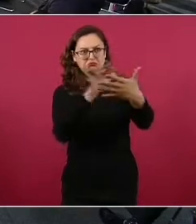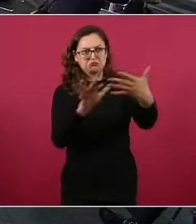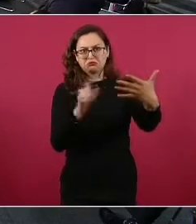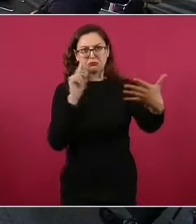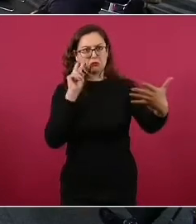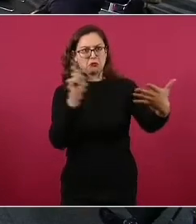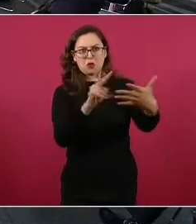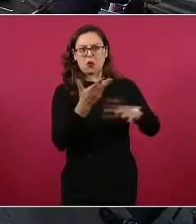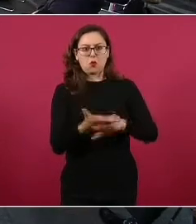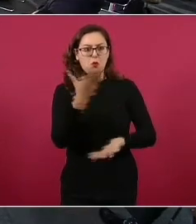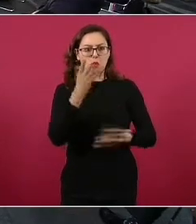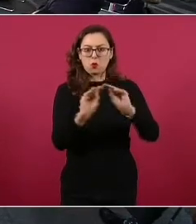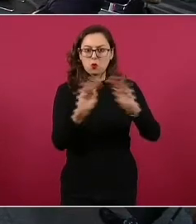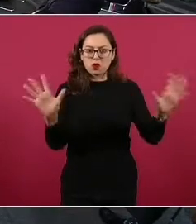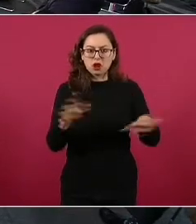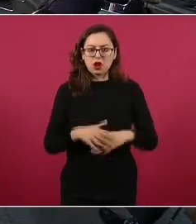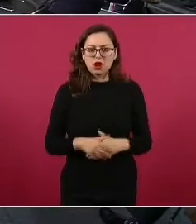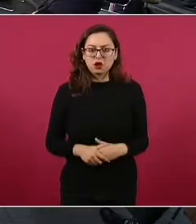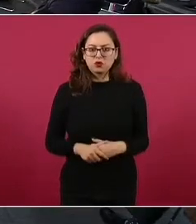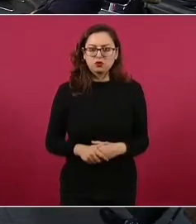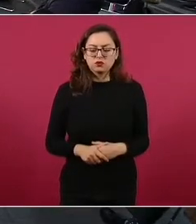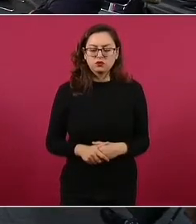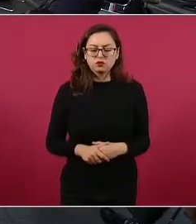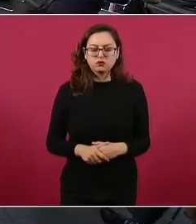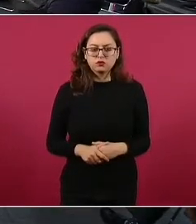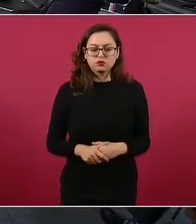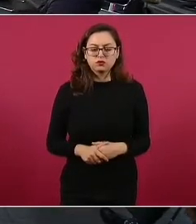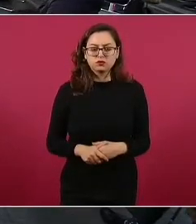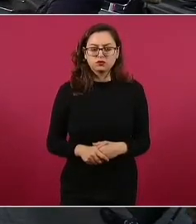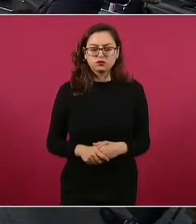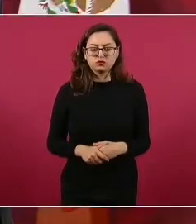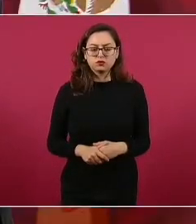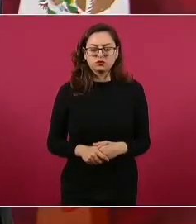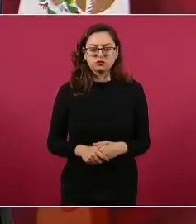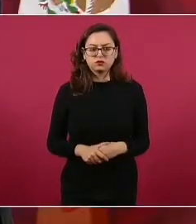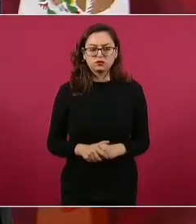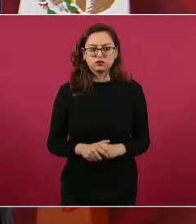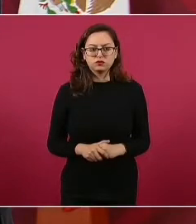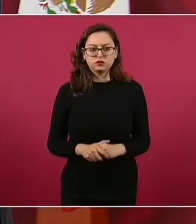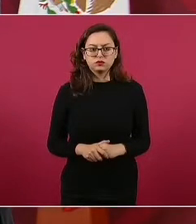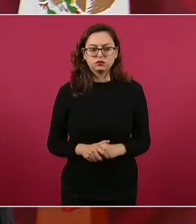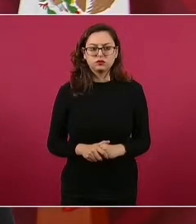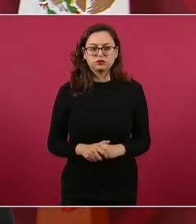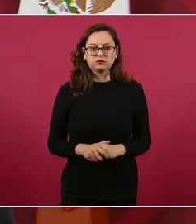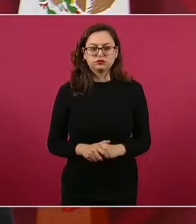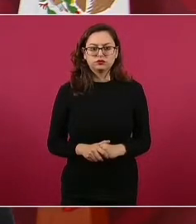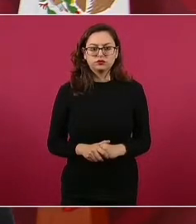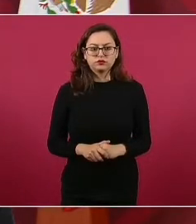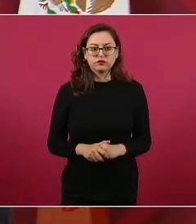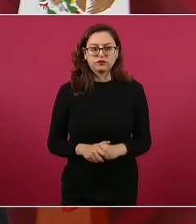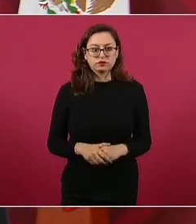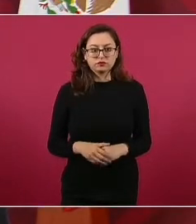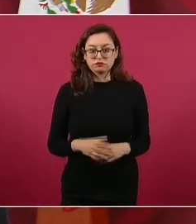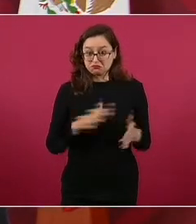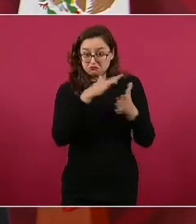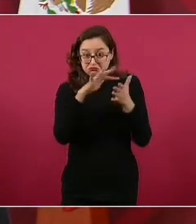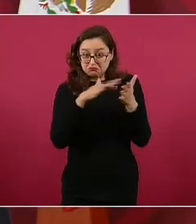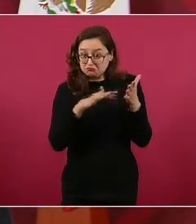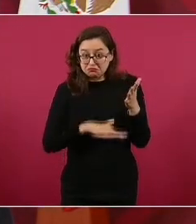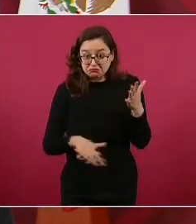¿Quieren que se aclare que esto no es claro?